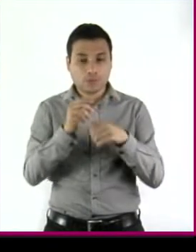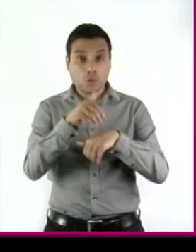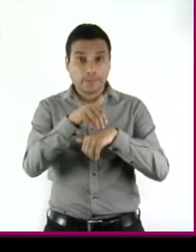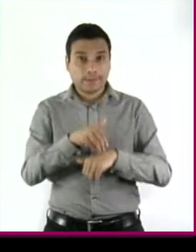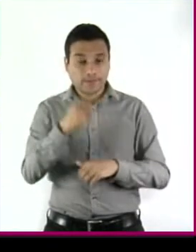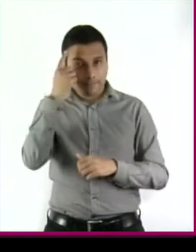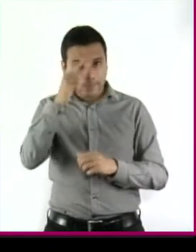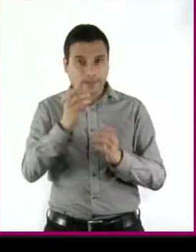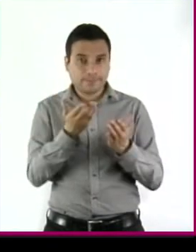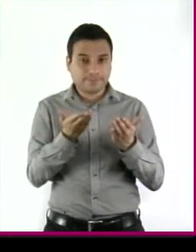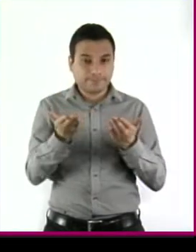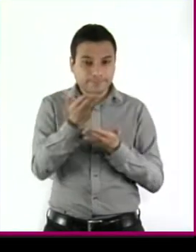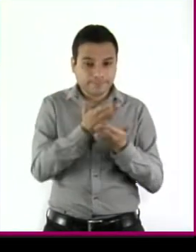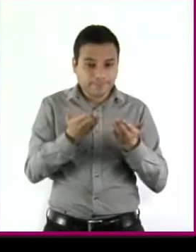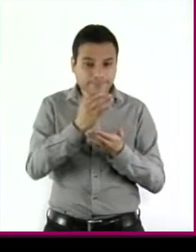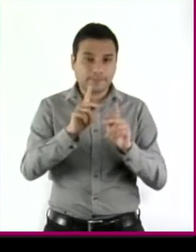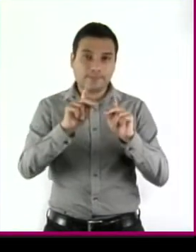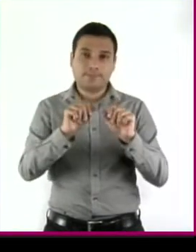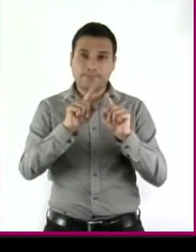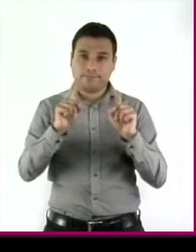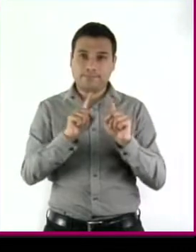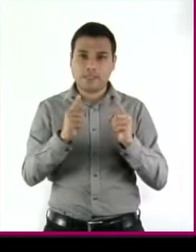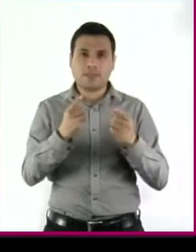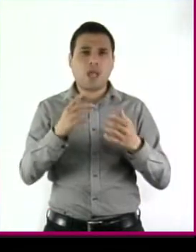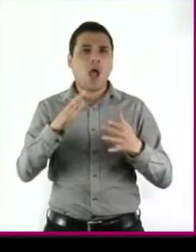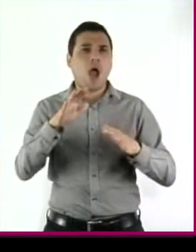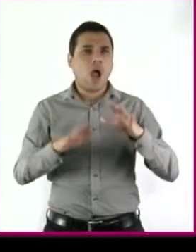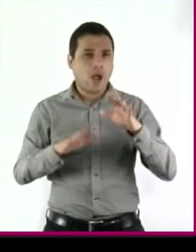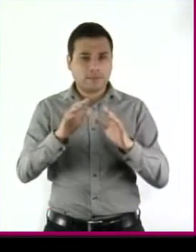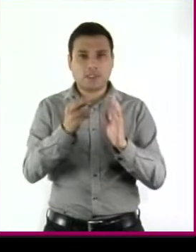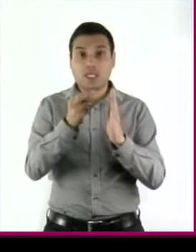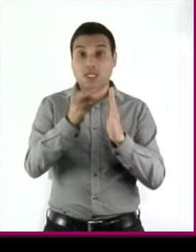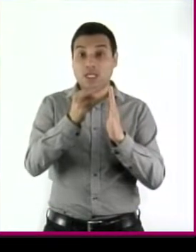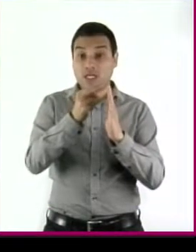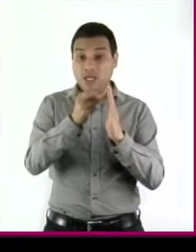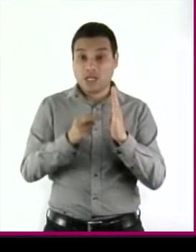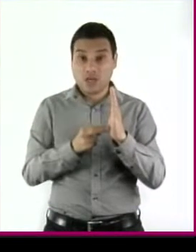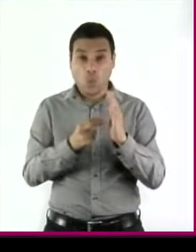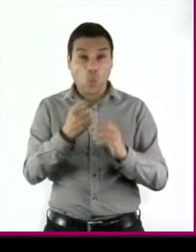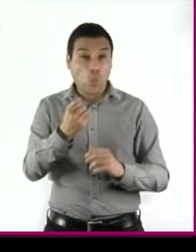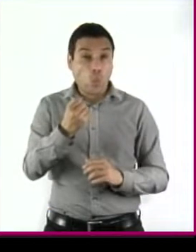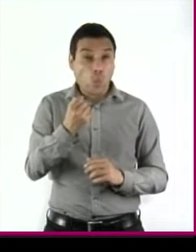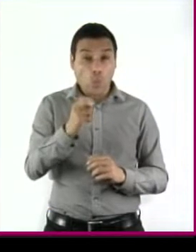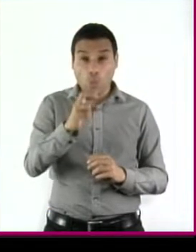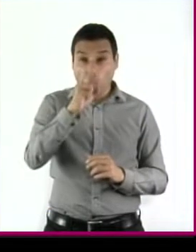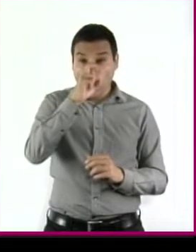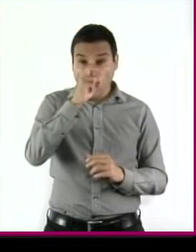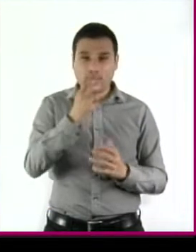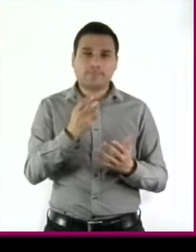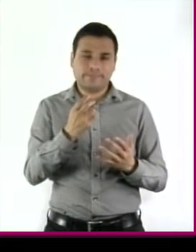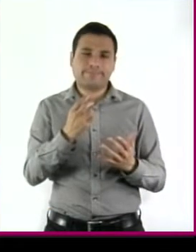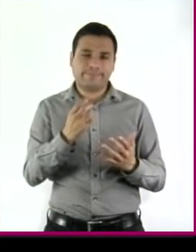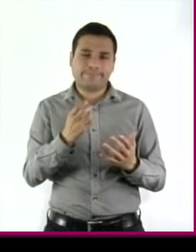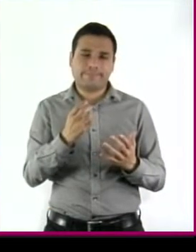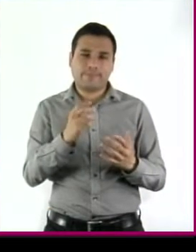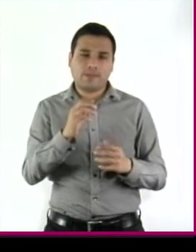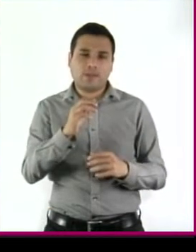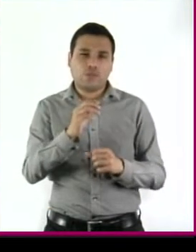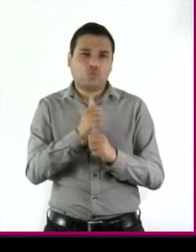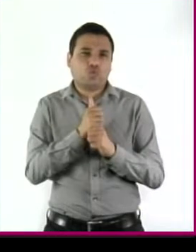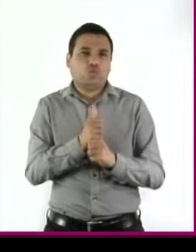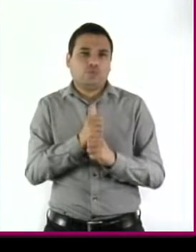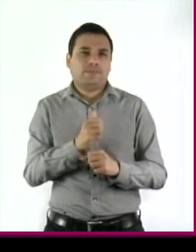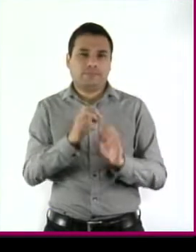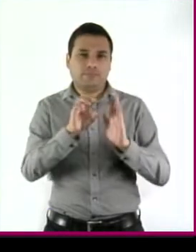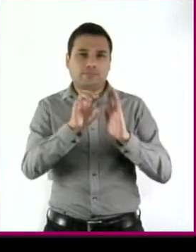en armonía. Pero en ocasiones existen reglas que atentan contra la libertad de otras personas, como en la época colonial de